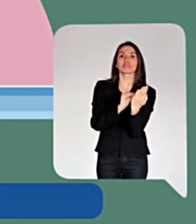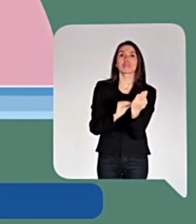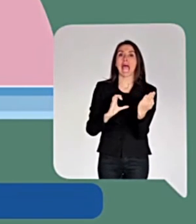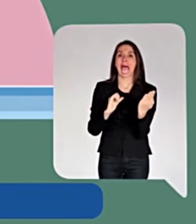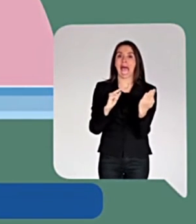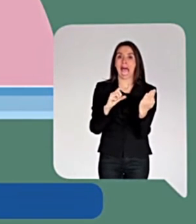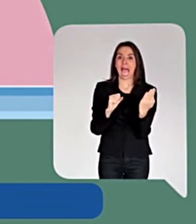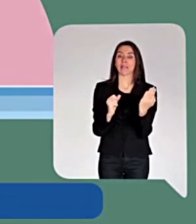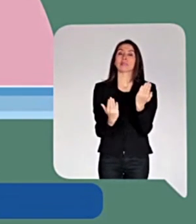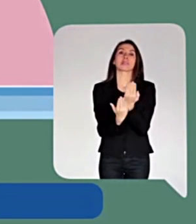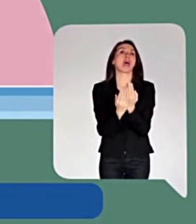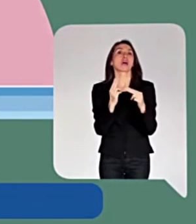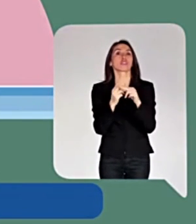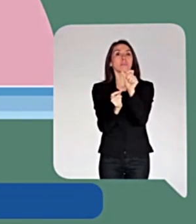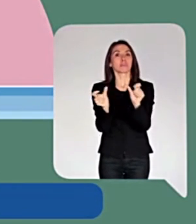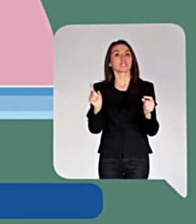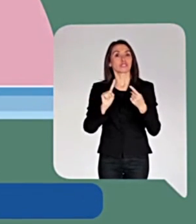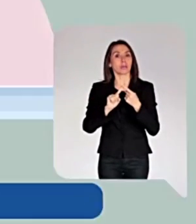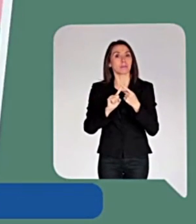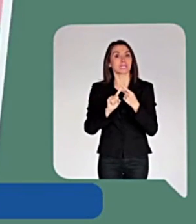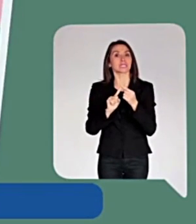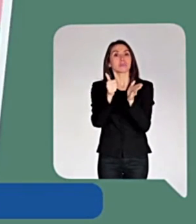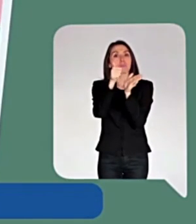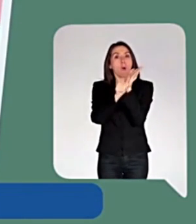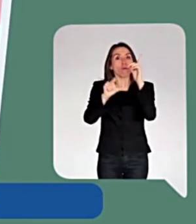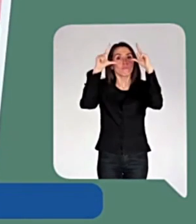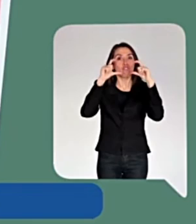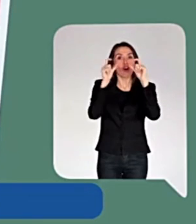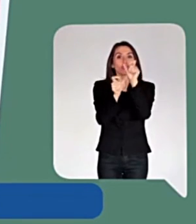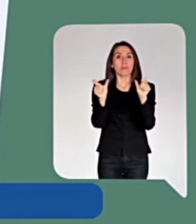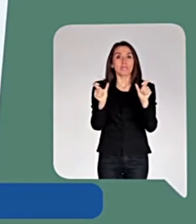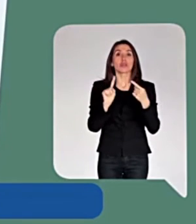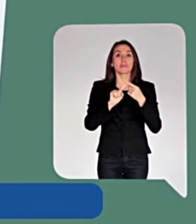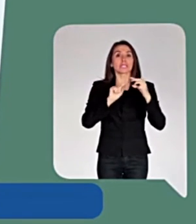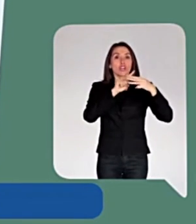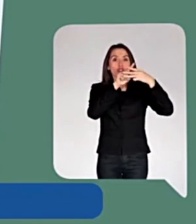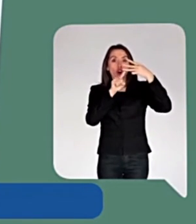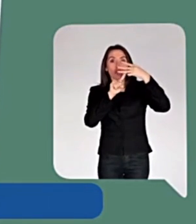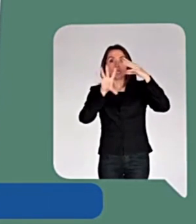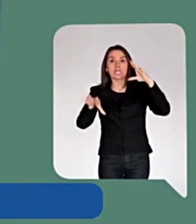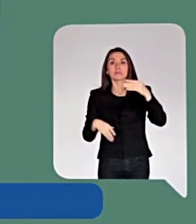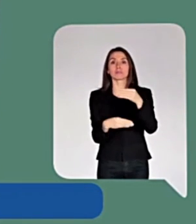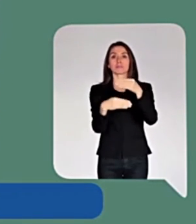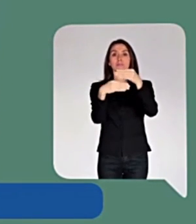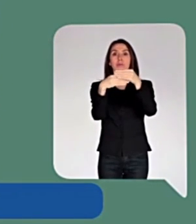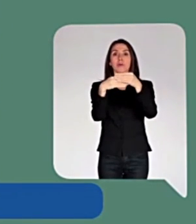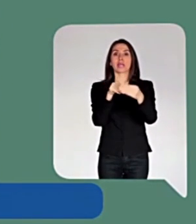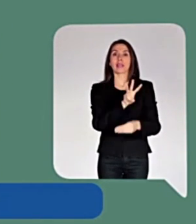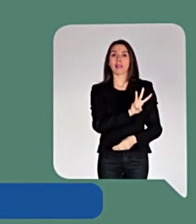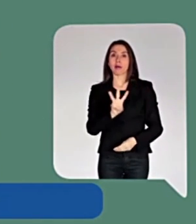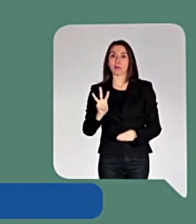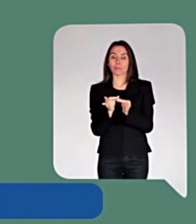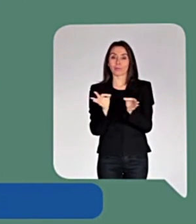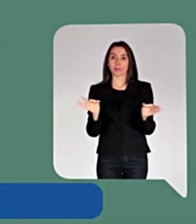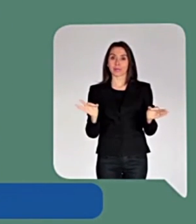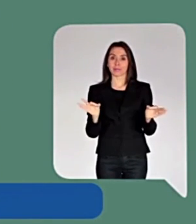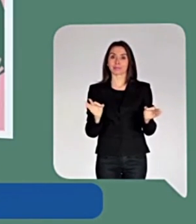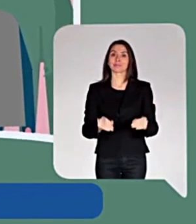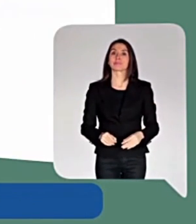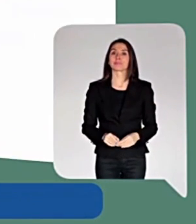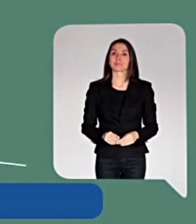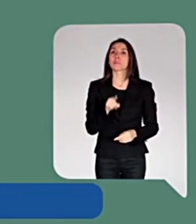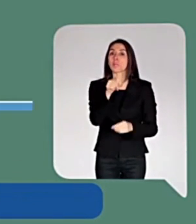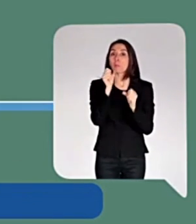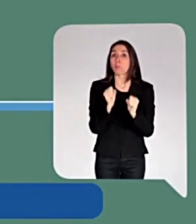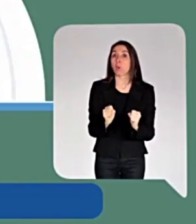completar el acta, el listado de participantes y una fotografía de las personas que participaron. Subiéndolas a unaconstitucionparachile